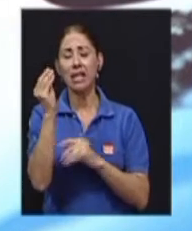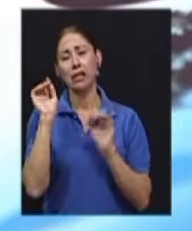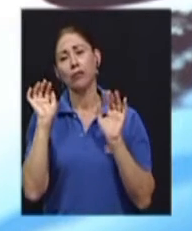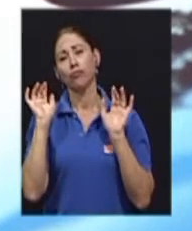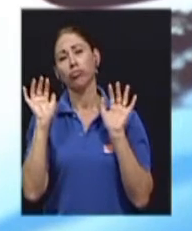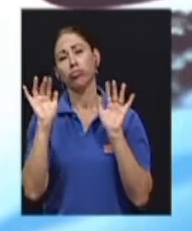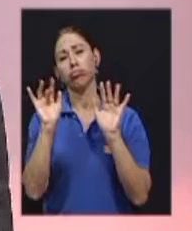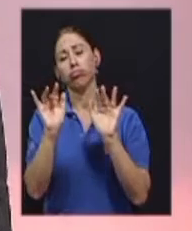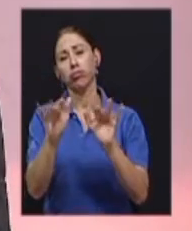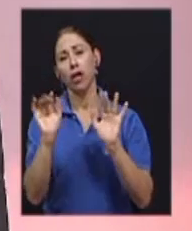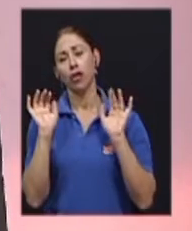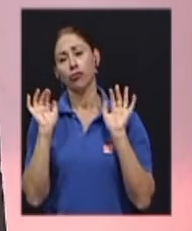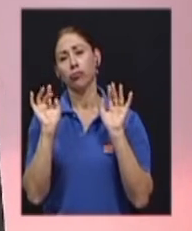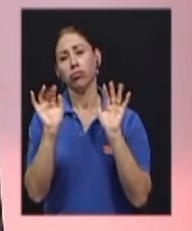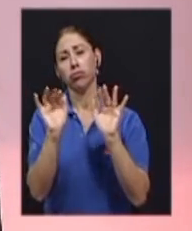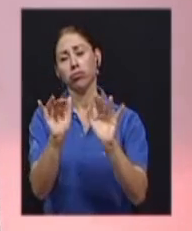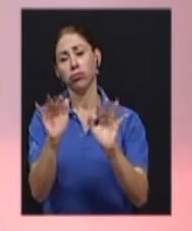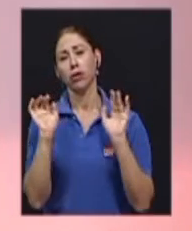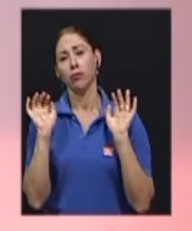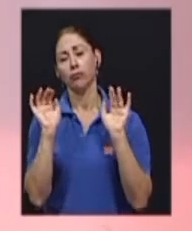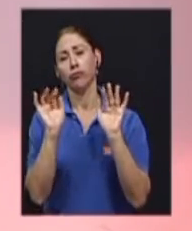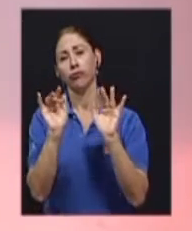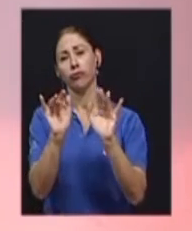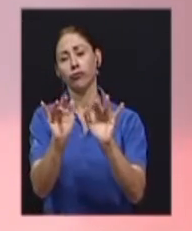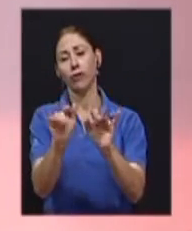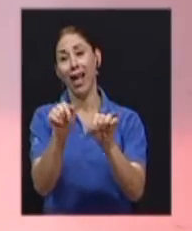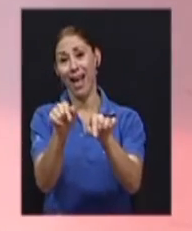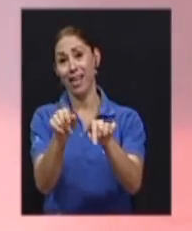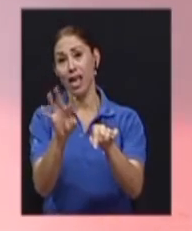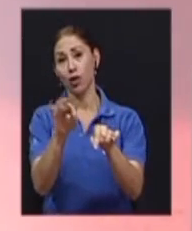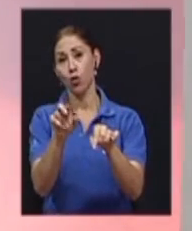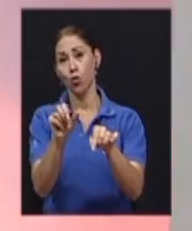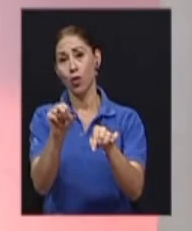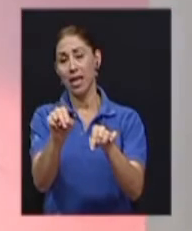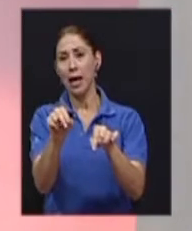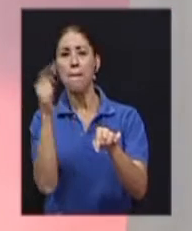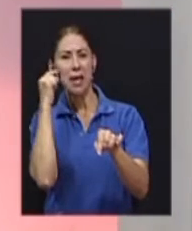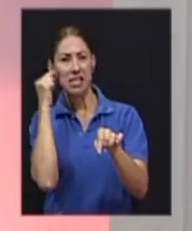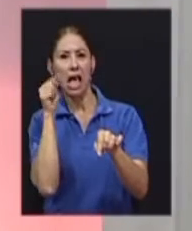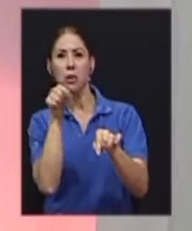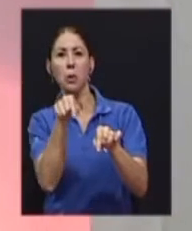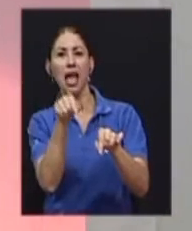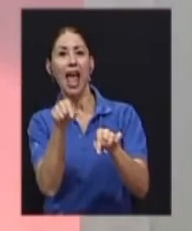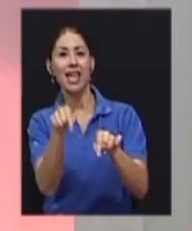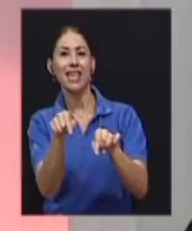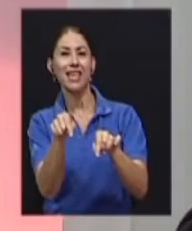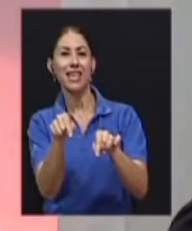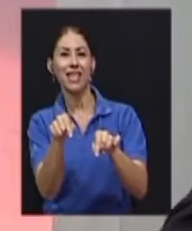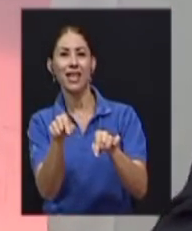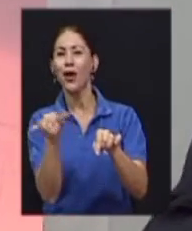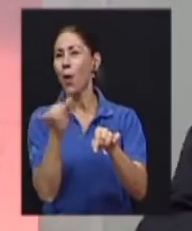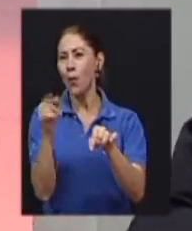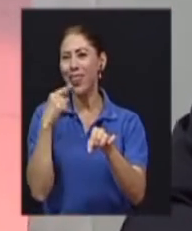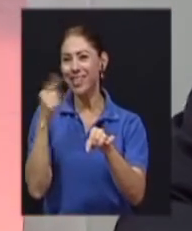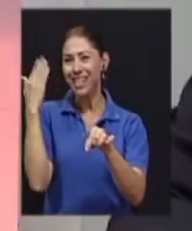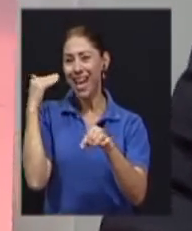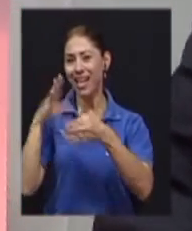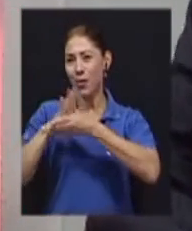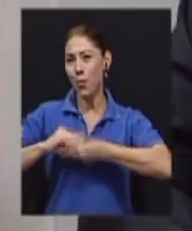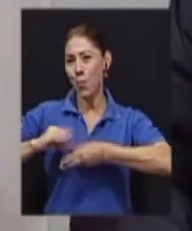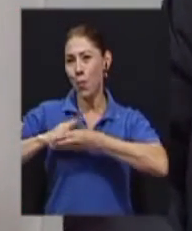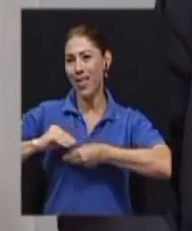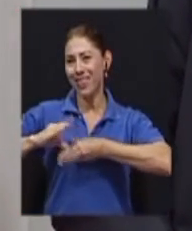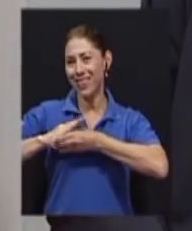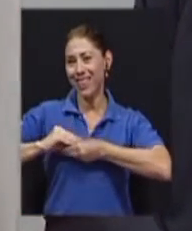pensando que ahí, pues, iban a encontrar, como dice ese cuento inglés de Witt